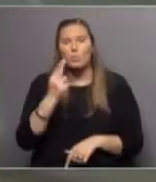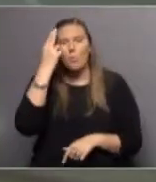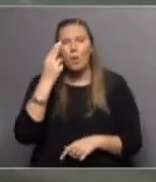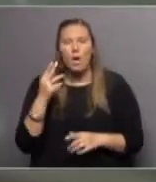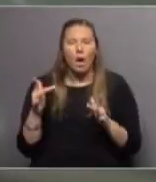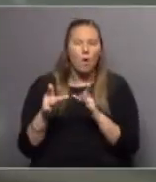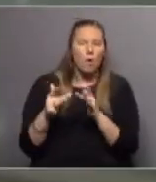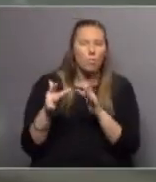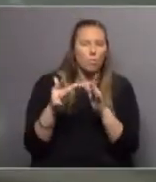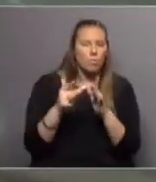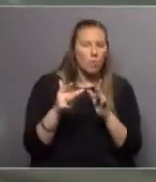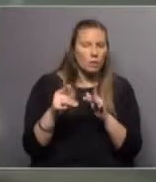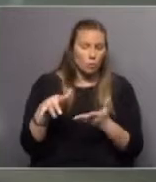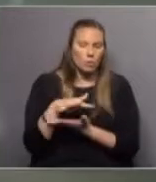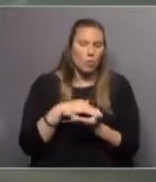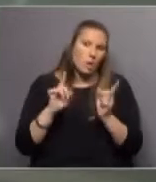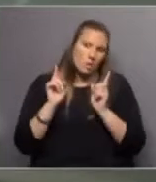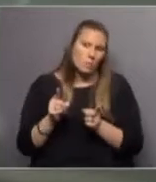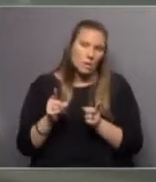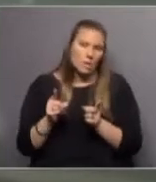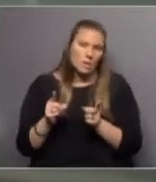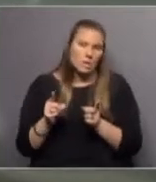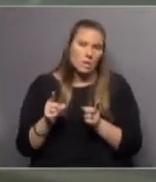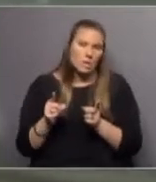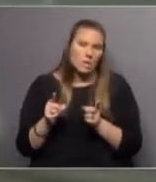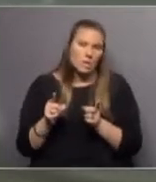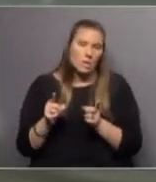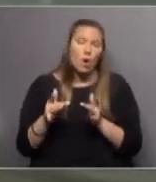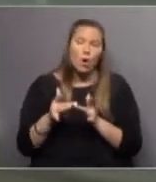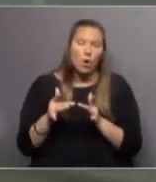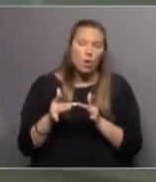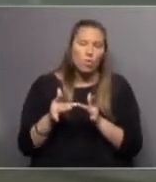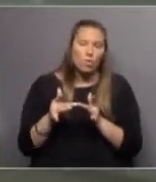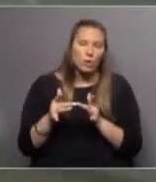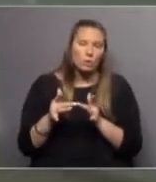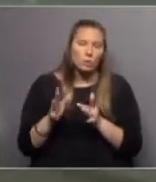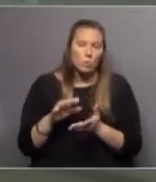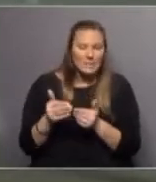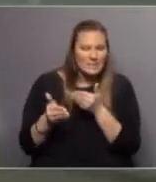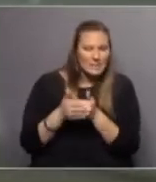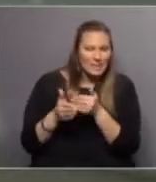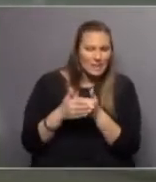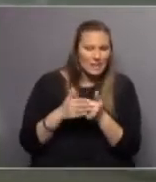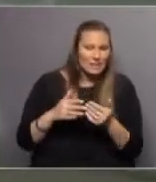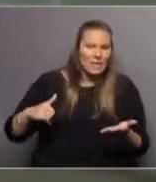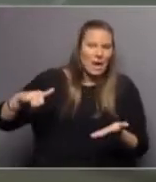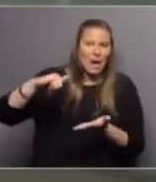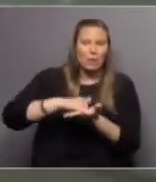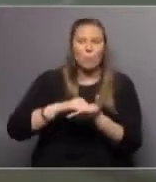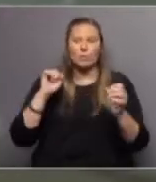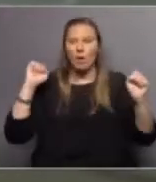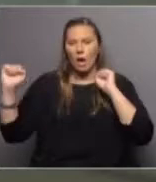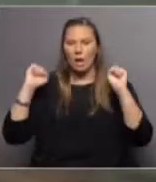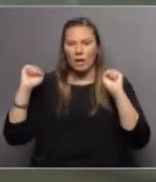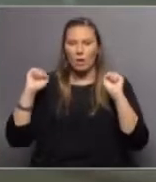mucha conexión este lugar también en particular el Parque de las Ciencias porque estamos muy cerca del aeropuerto de Carrasco lo